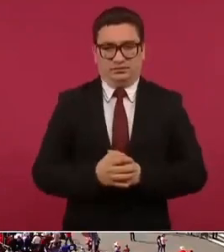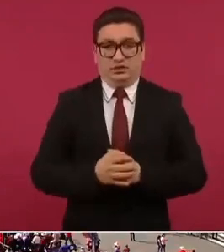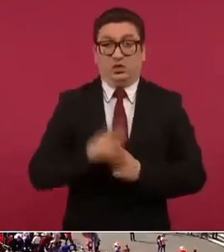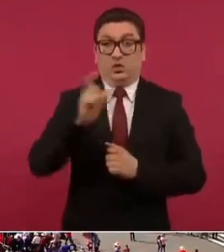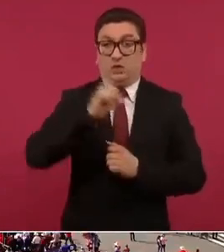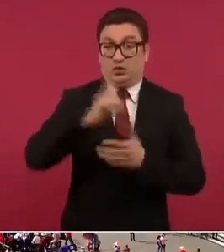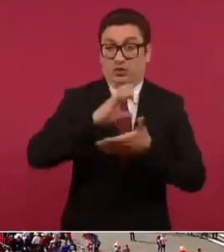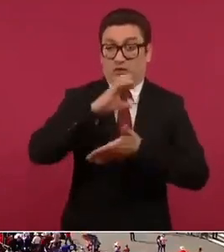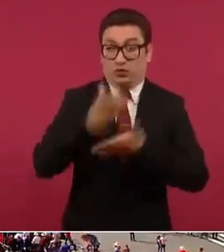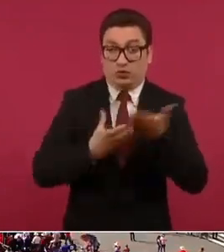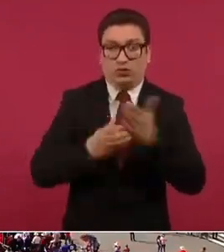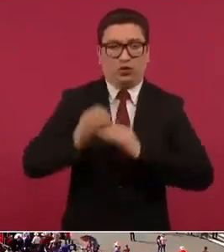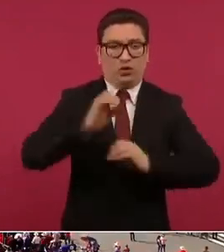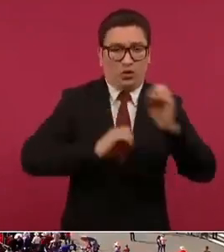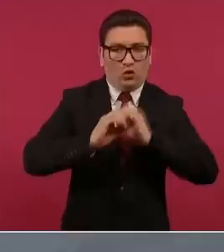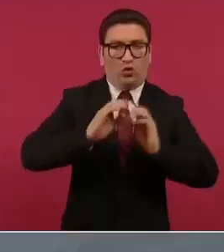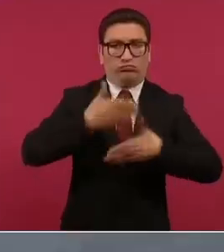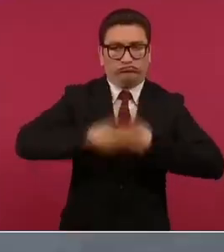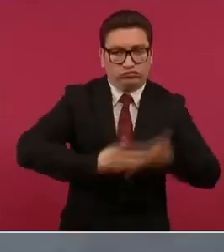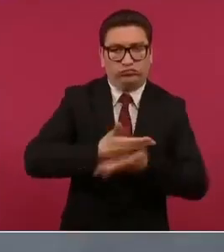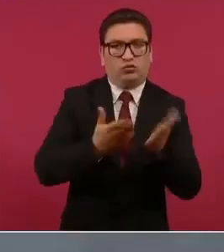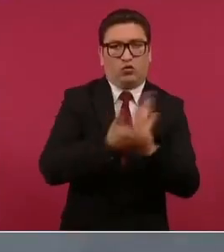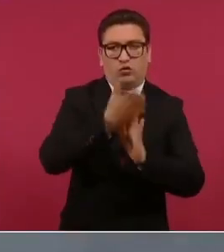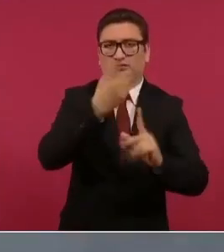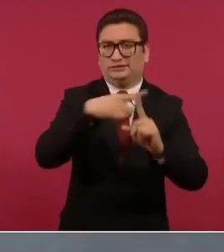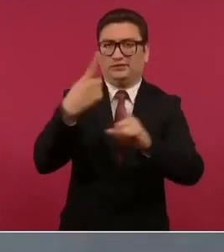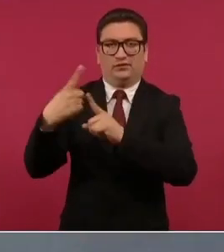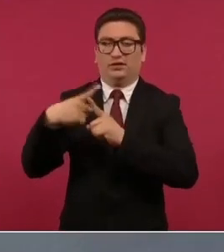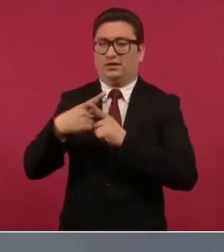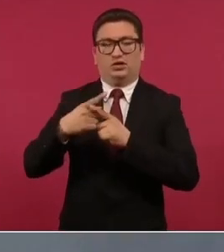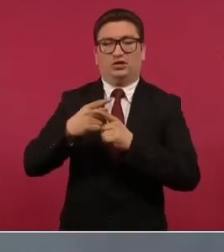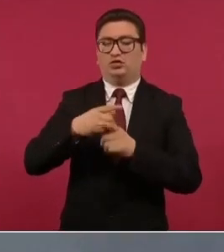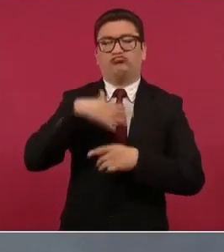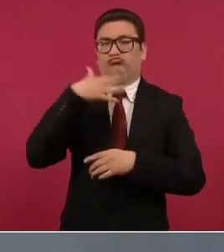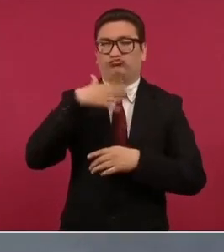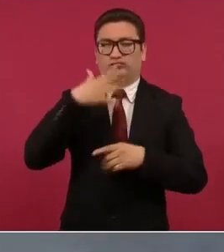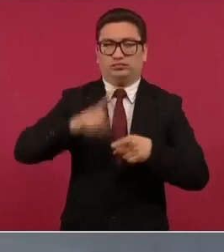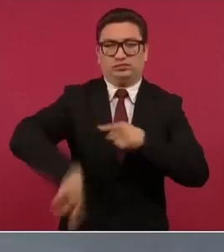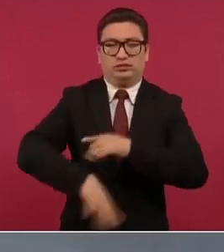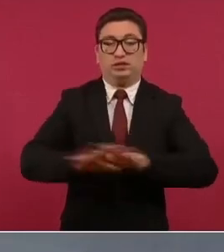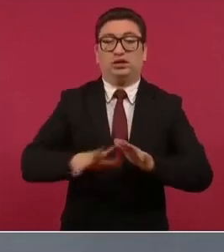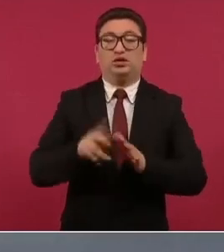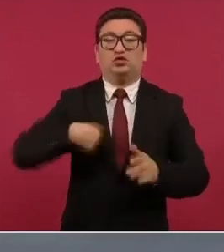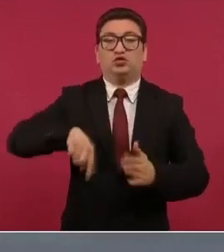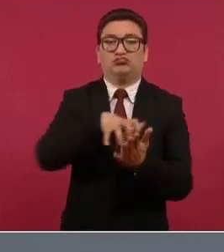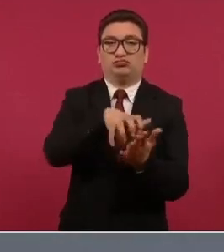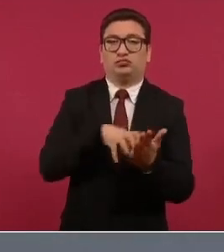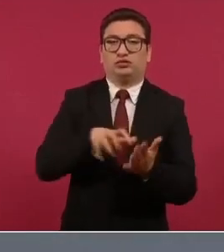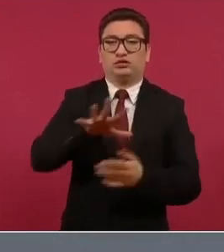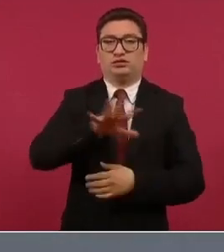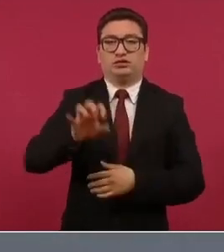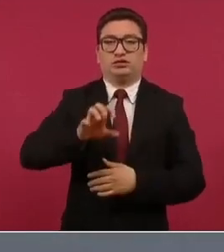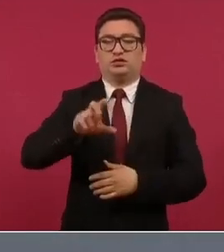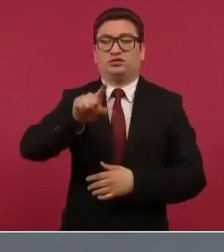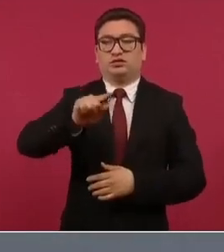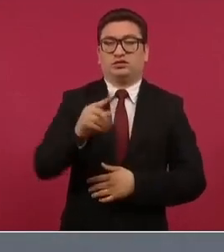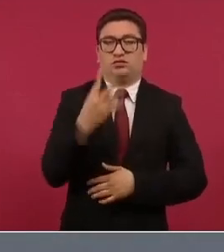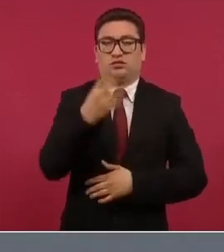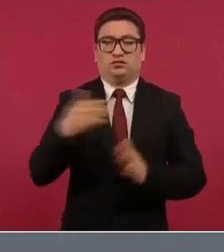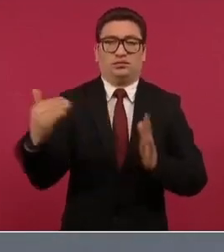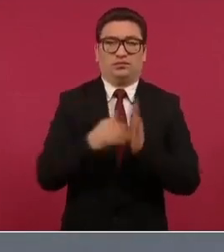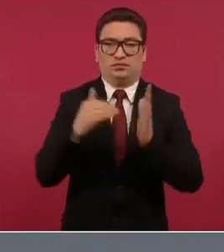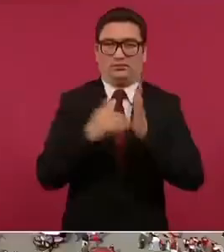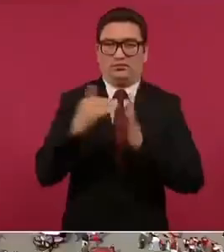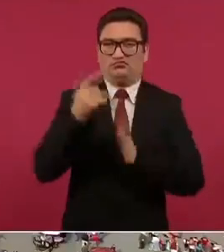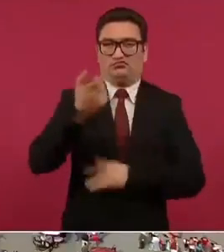obras y servicios nos ha permitido ahorrar quinientos setenta y cuatro mil millones de pesos